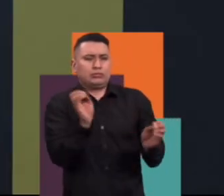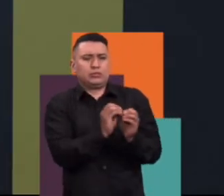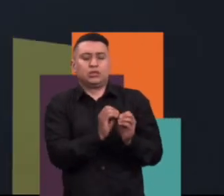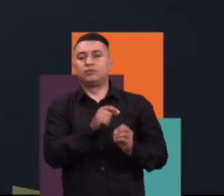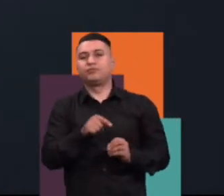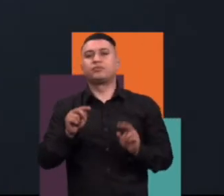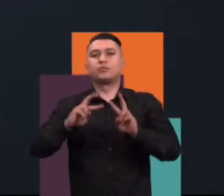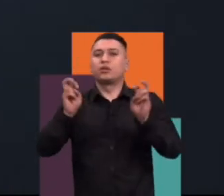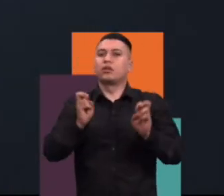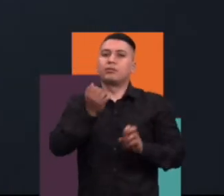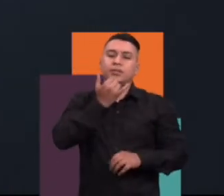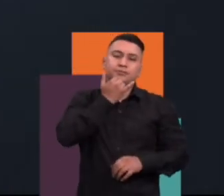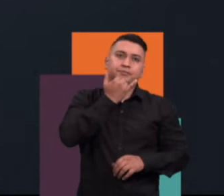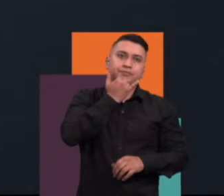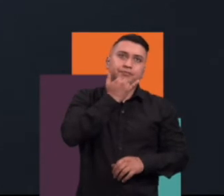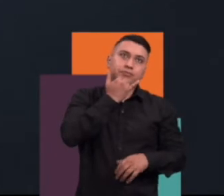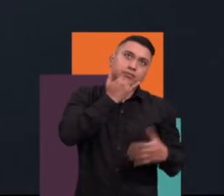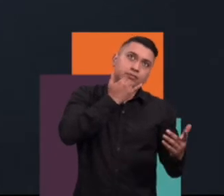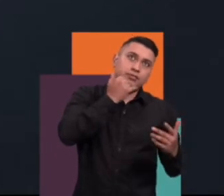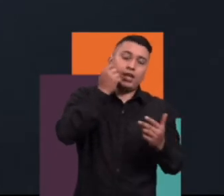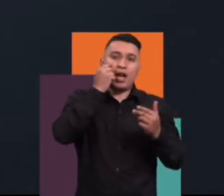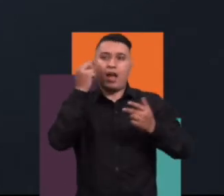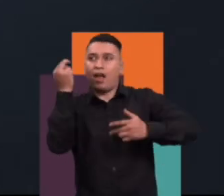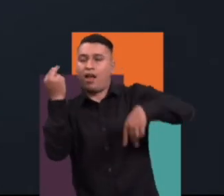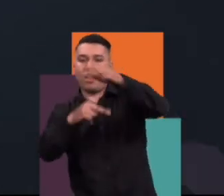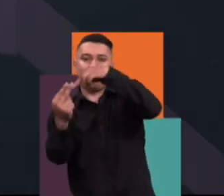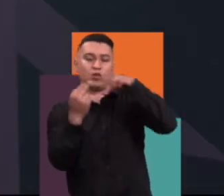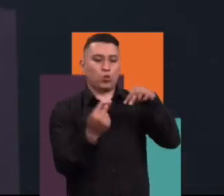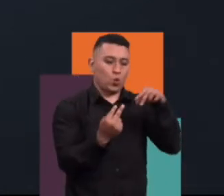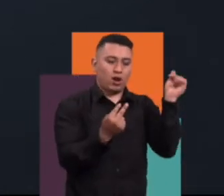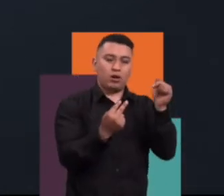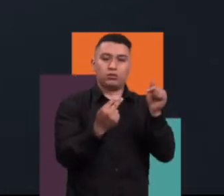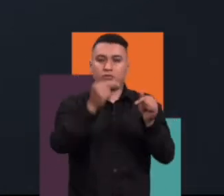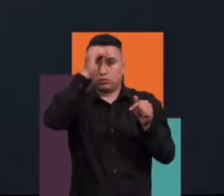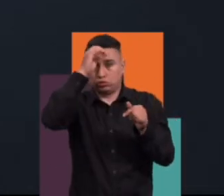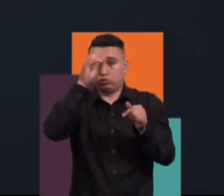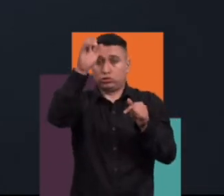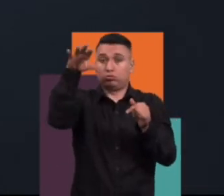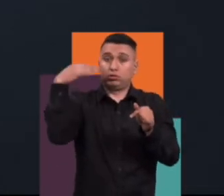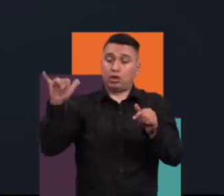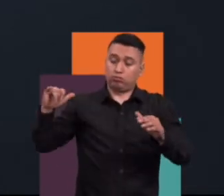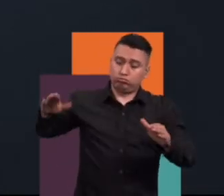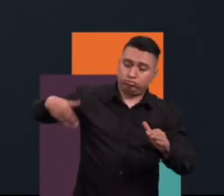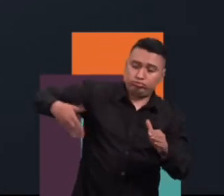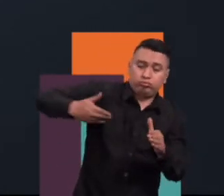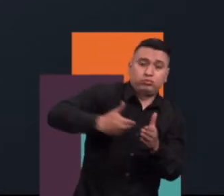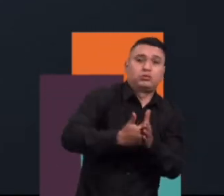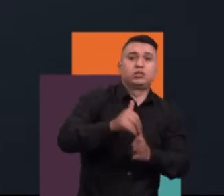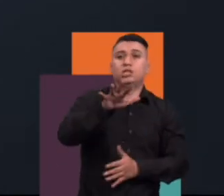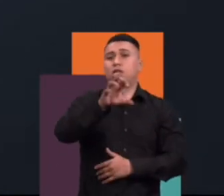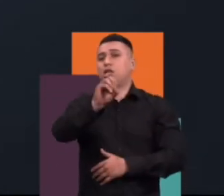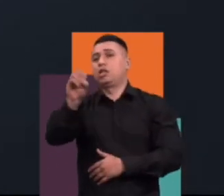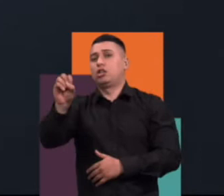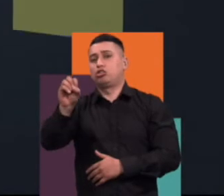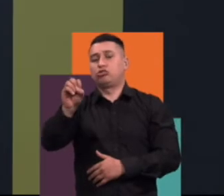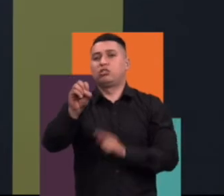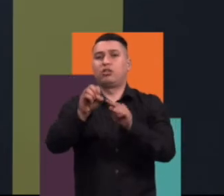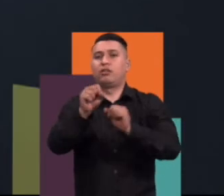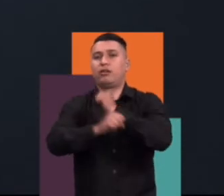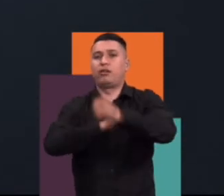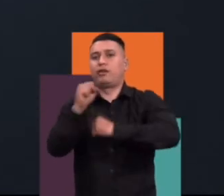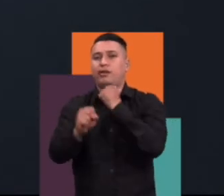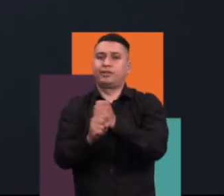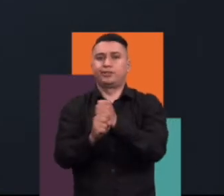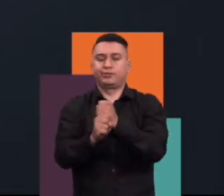esa gran noción que tenemos de la aventura, porque es que la aventura es un concepto que se ha forjado en 500 años, tiene una palabra